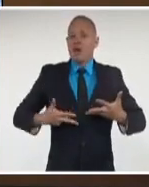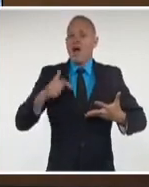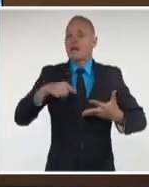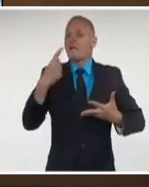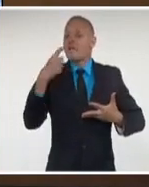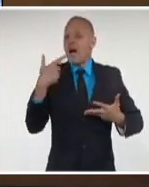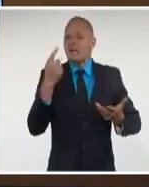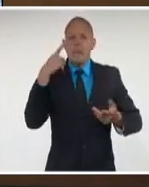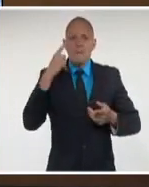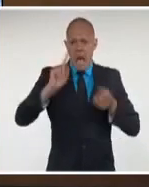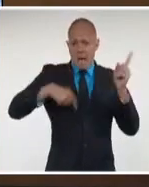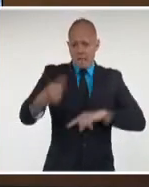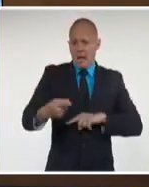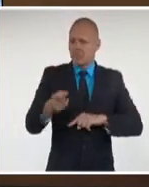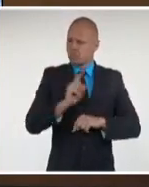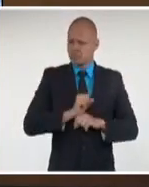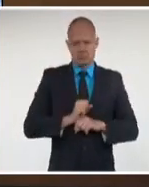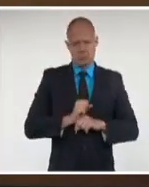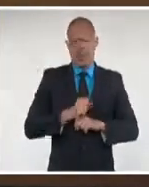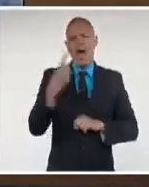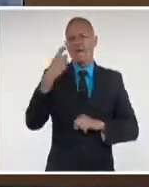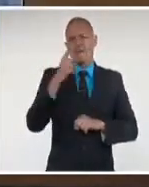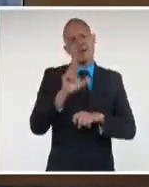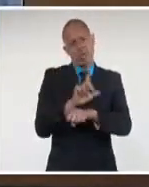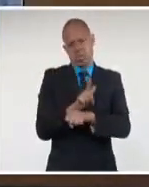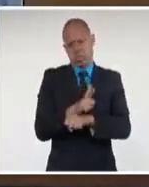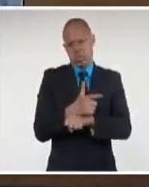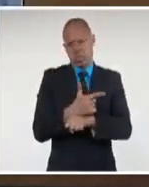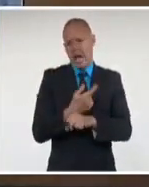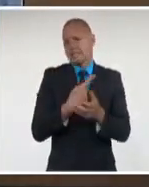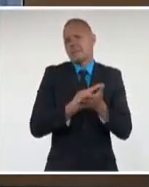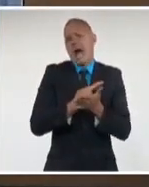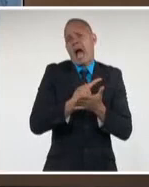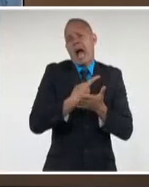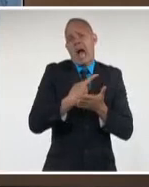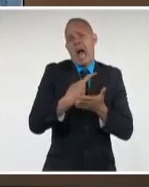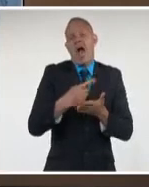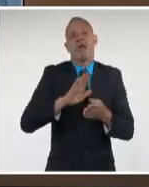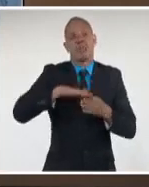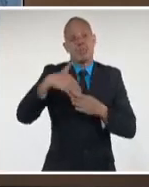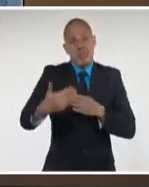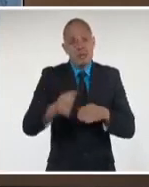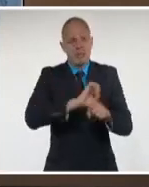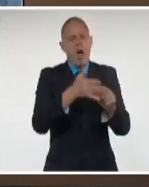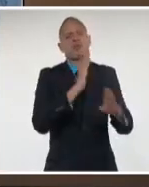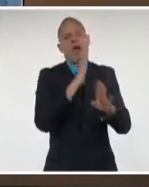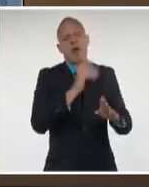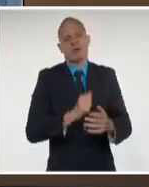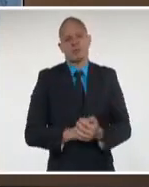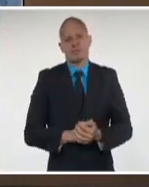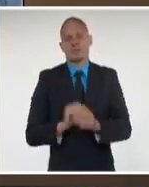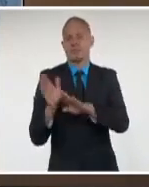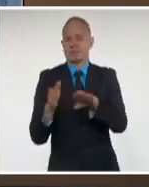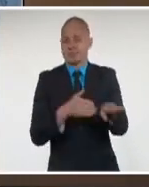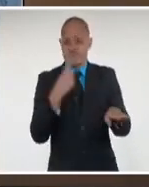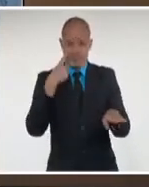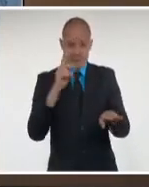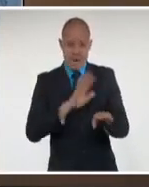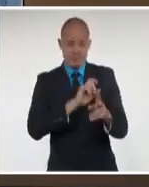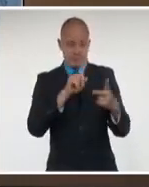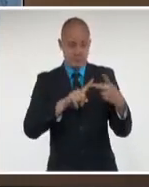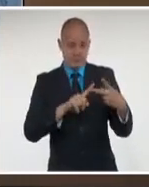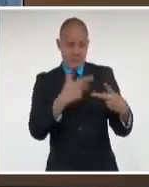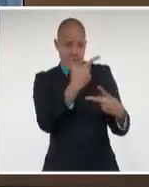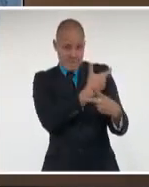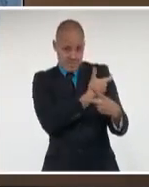para poder noquear al virus. Otro dato al que me he referido en otras ocasiones. Lo mismo Soberana 02 que Abdala no